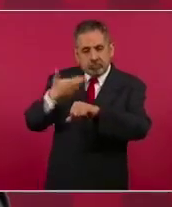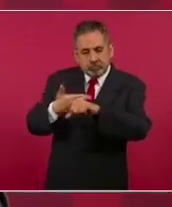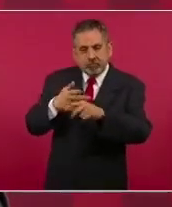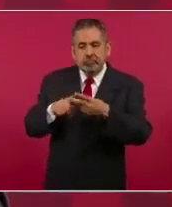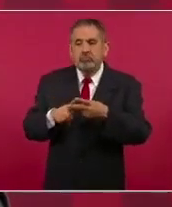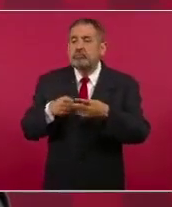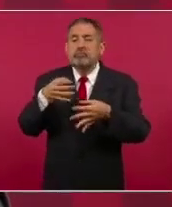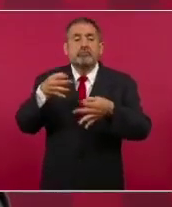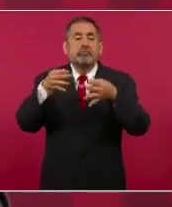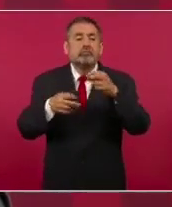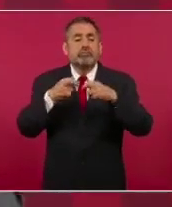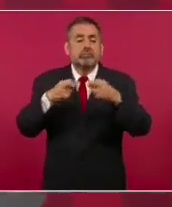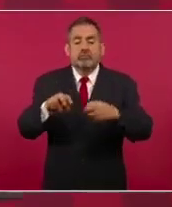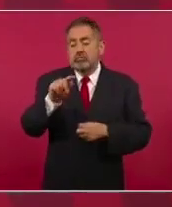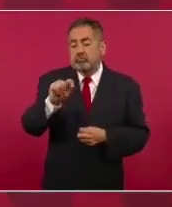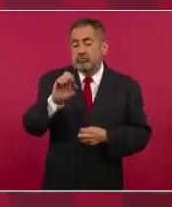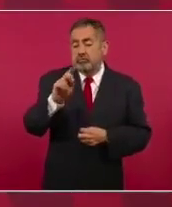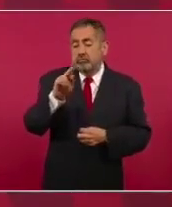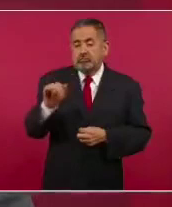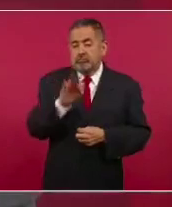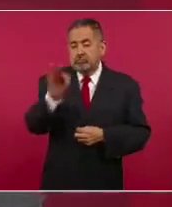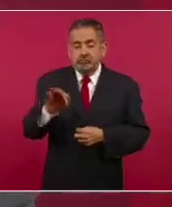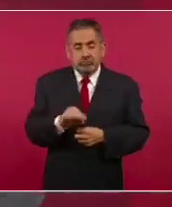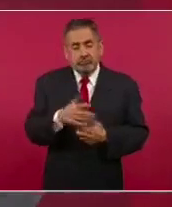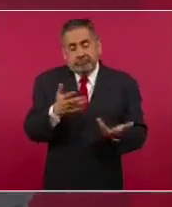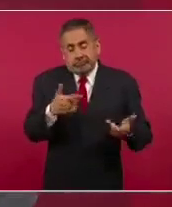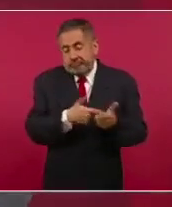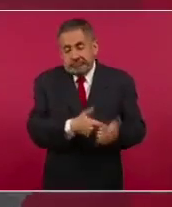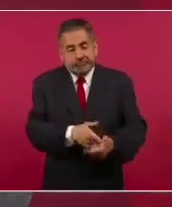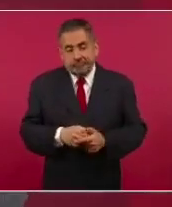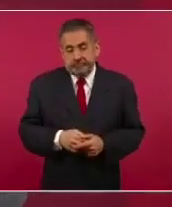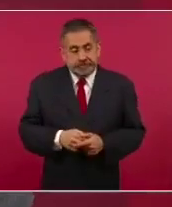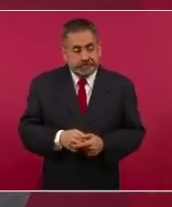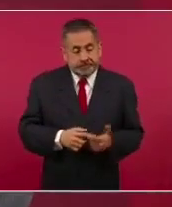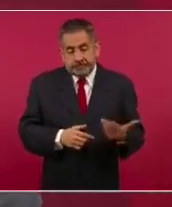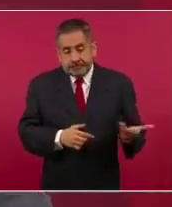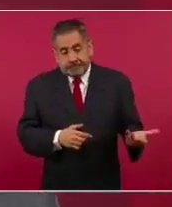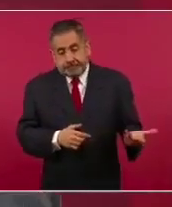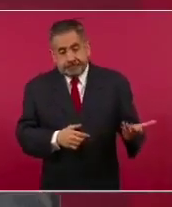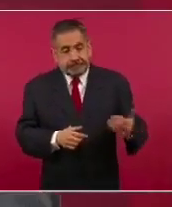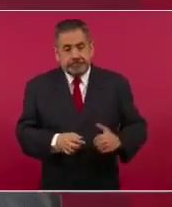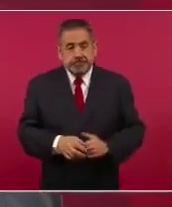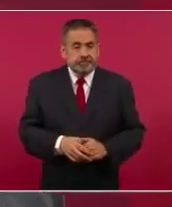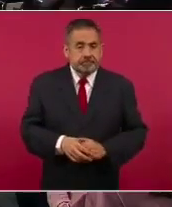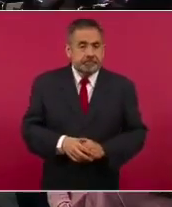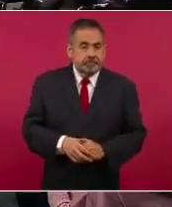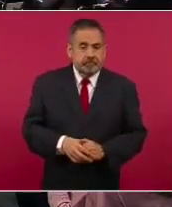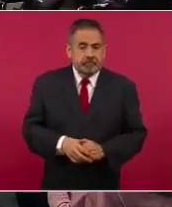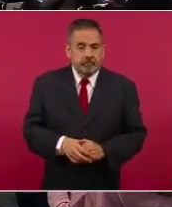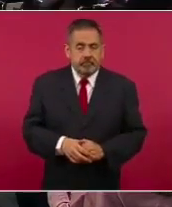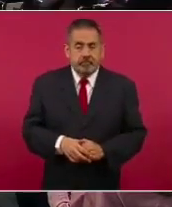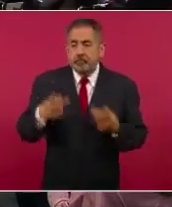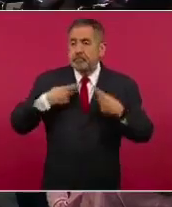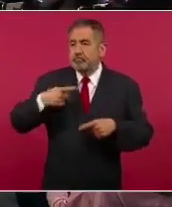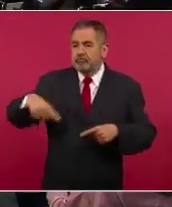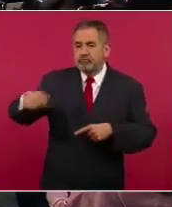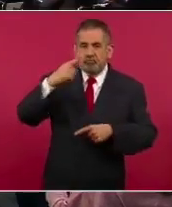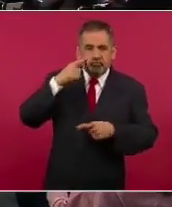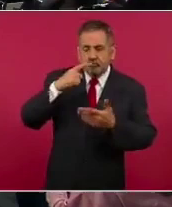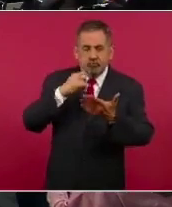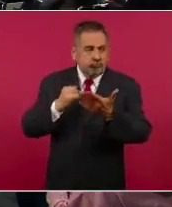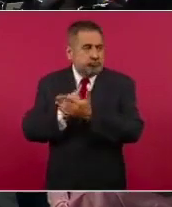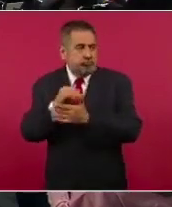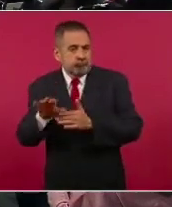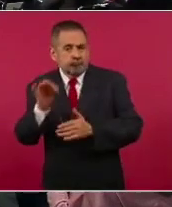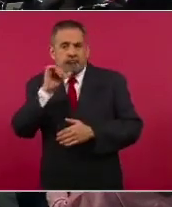magistrados del Tribunal Electoral, no los ciudadanos, no el pueblo.